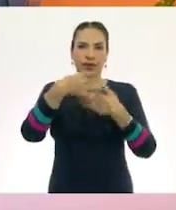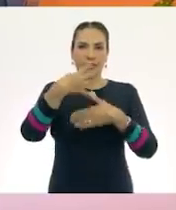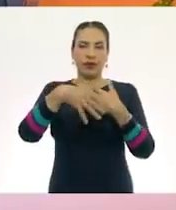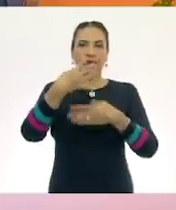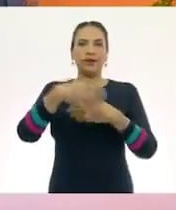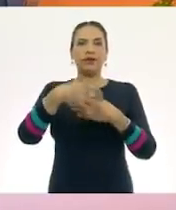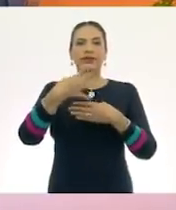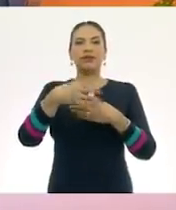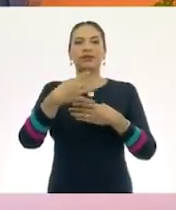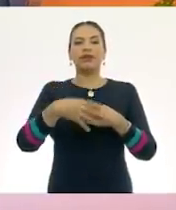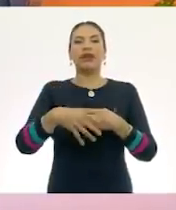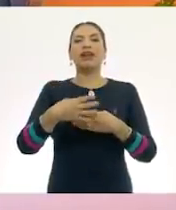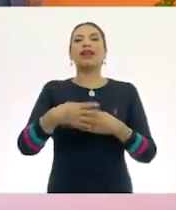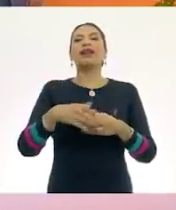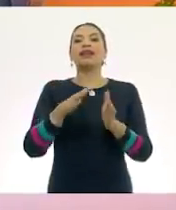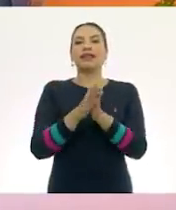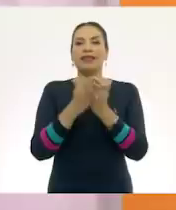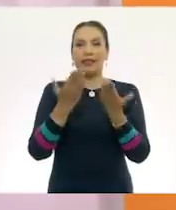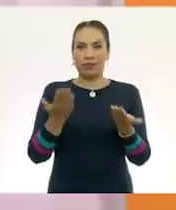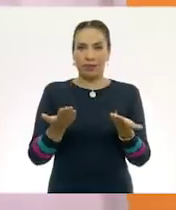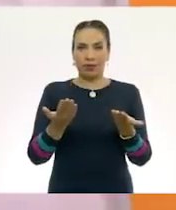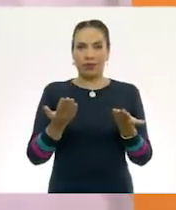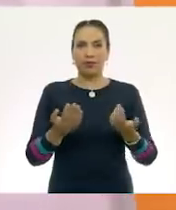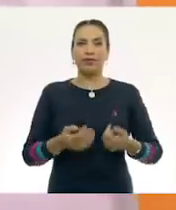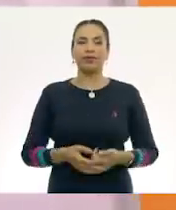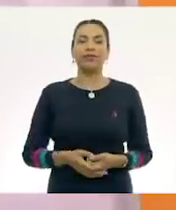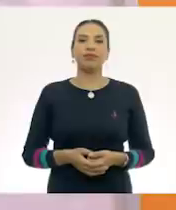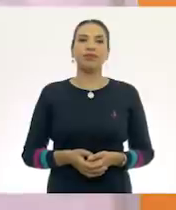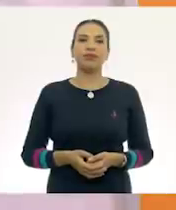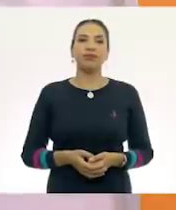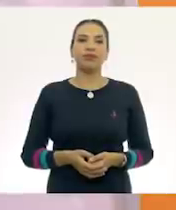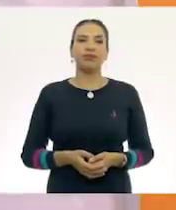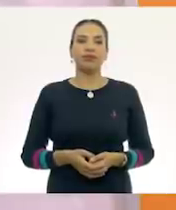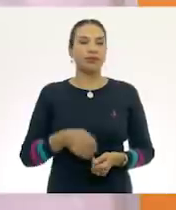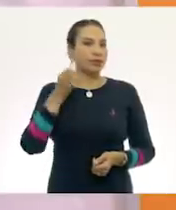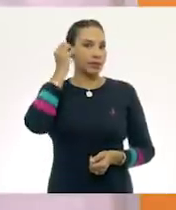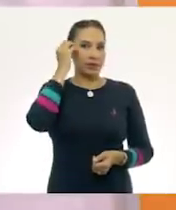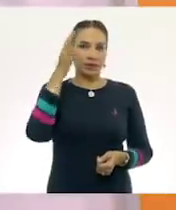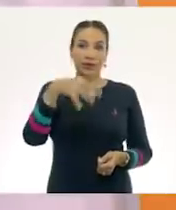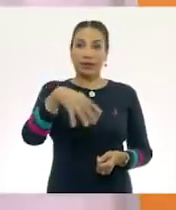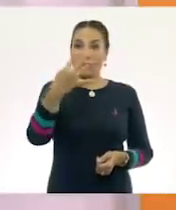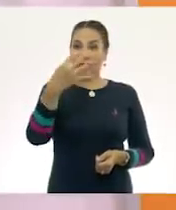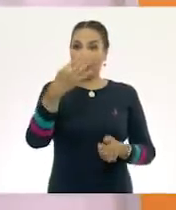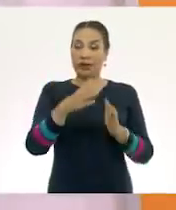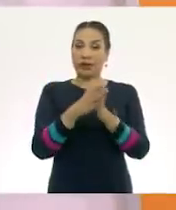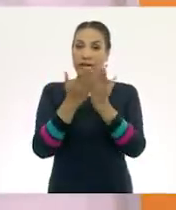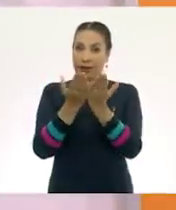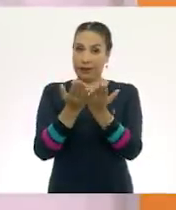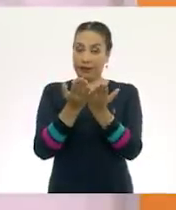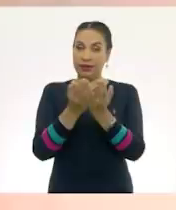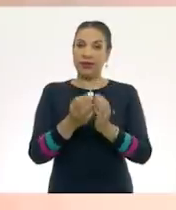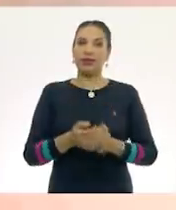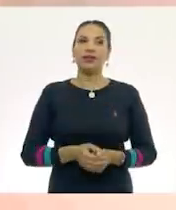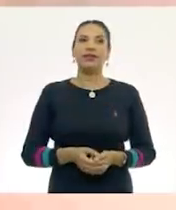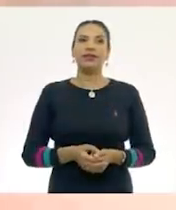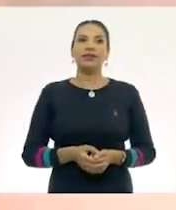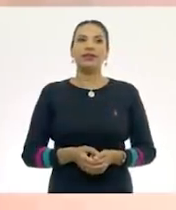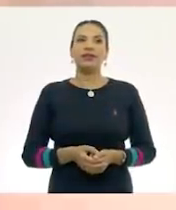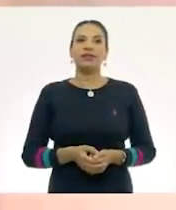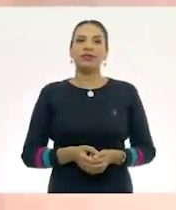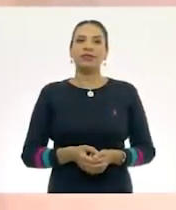libros. Que no se nos olvide que son catorce libros. Y